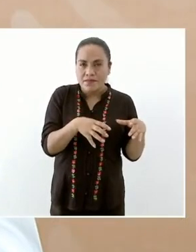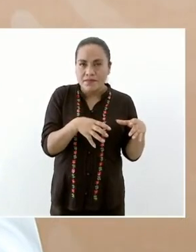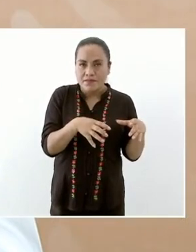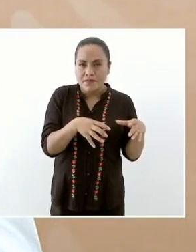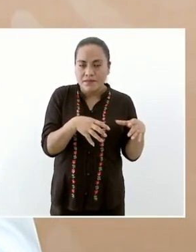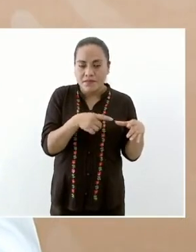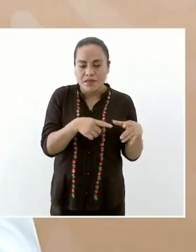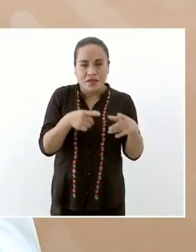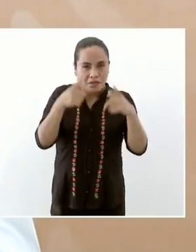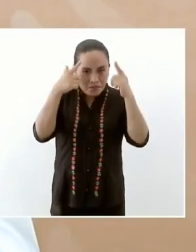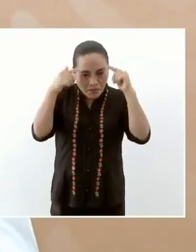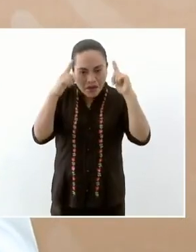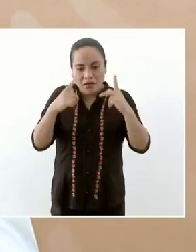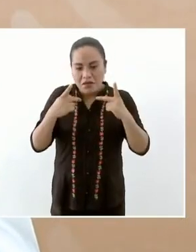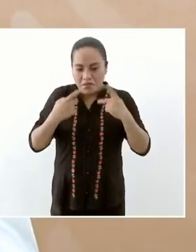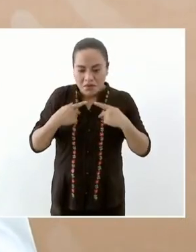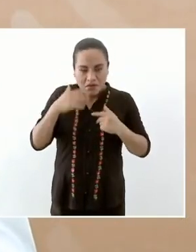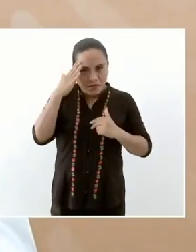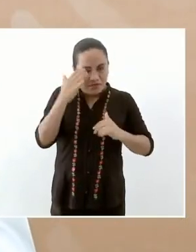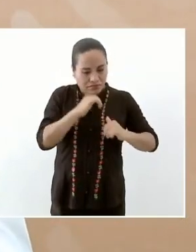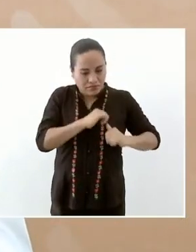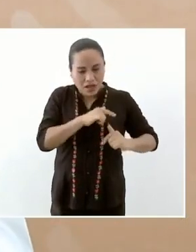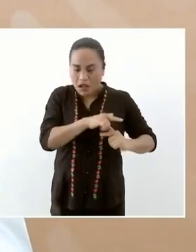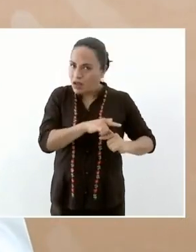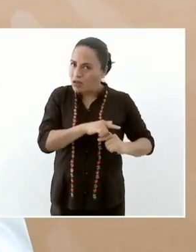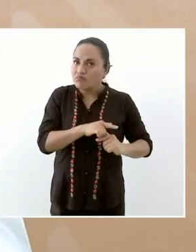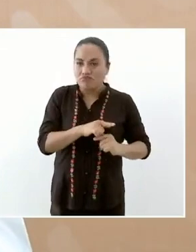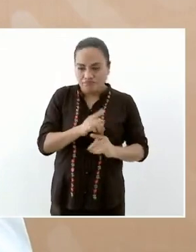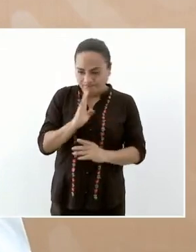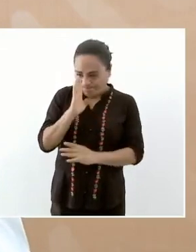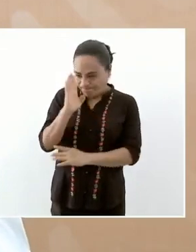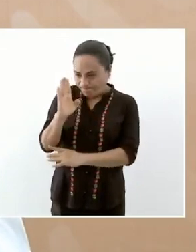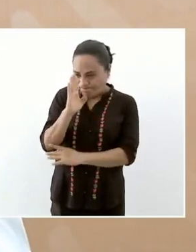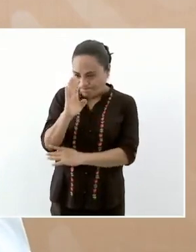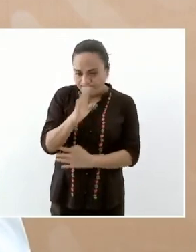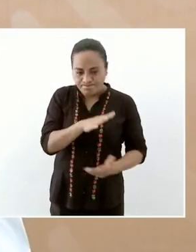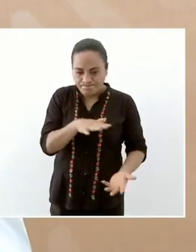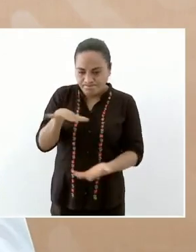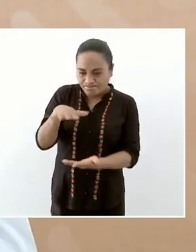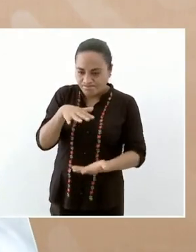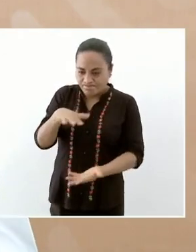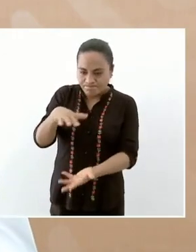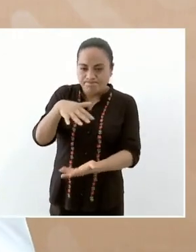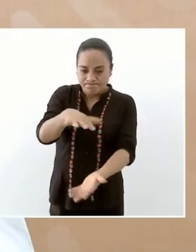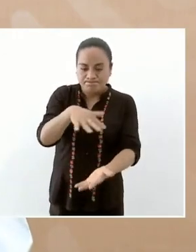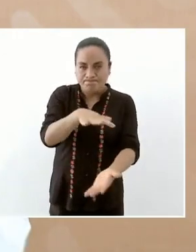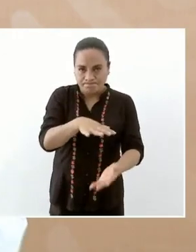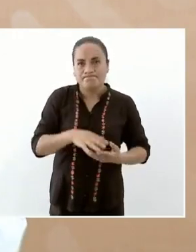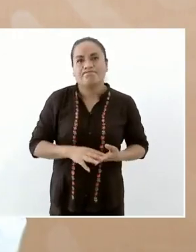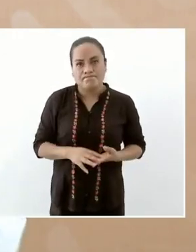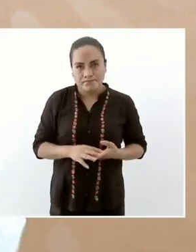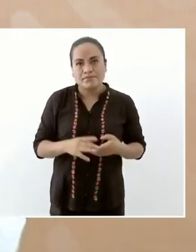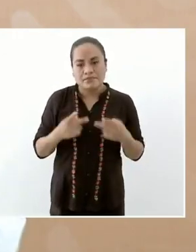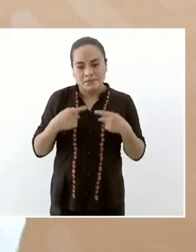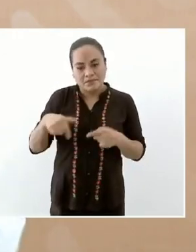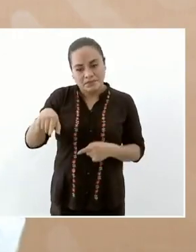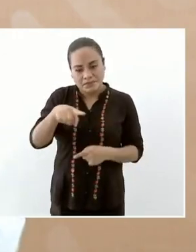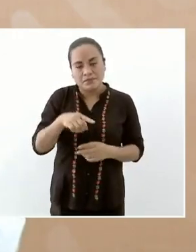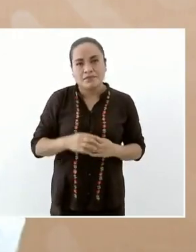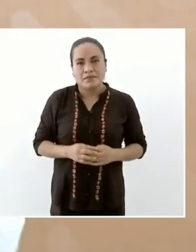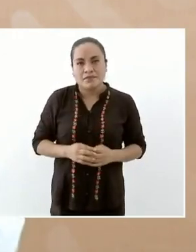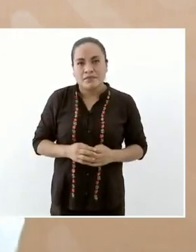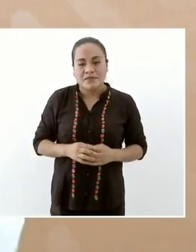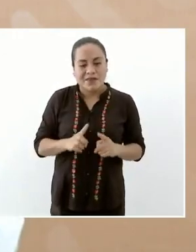marinos oficiales los que van a entregar directamente los paquetes de